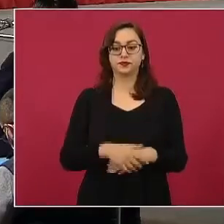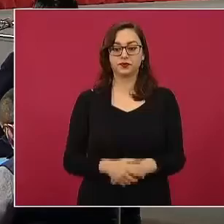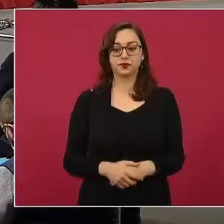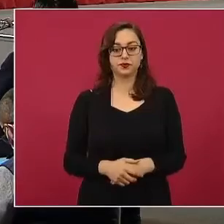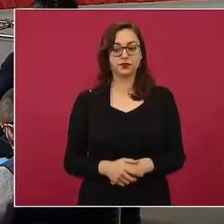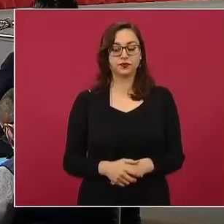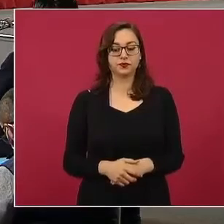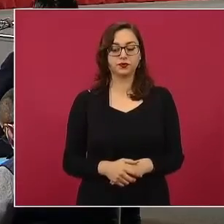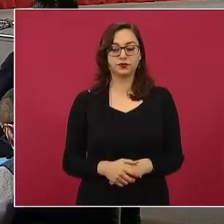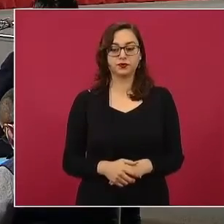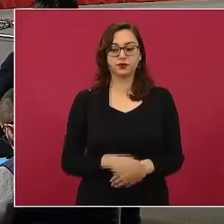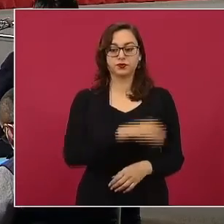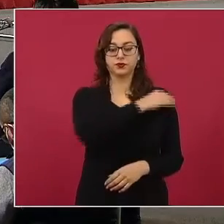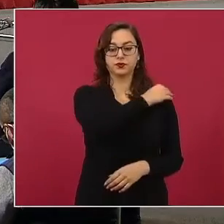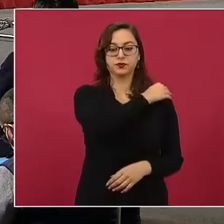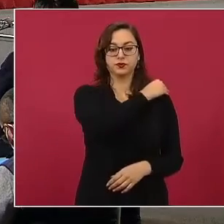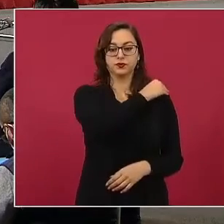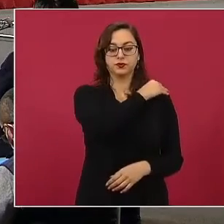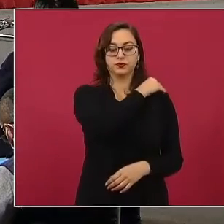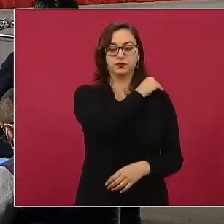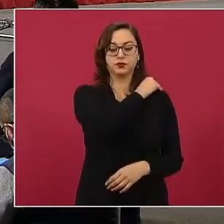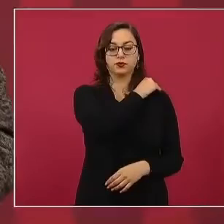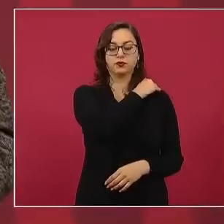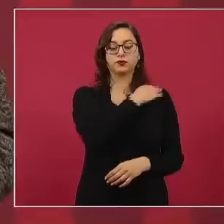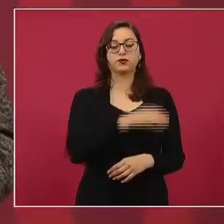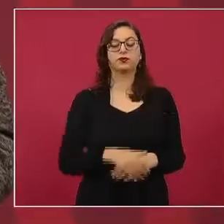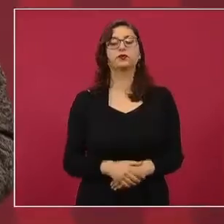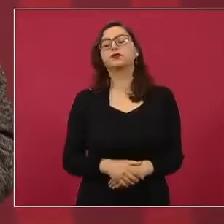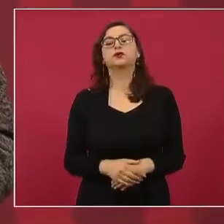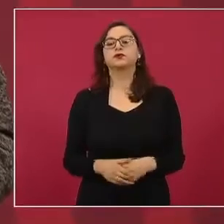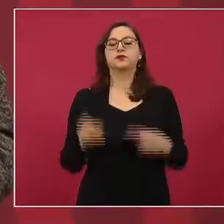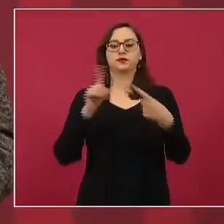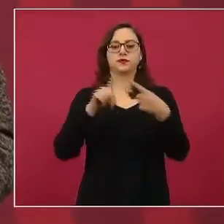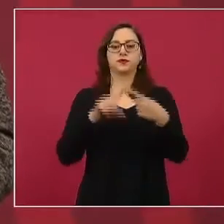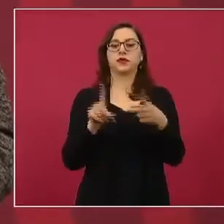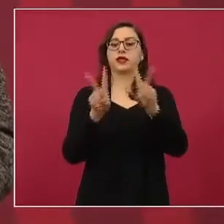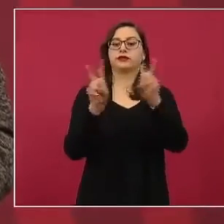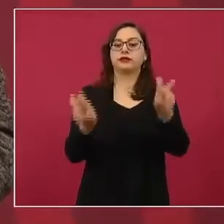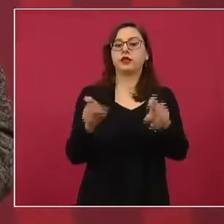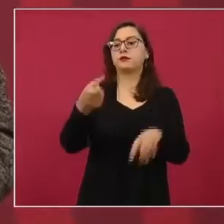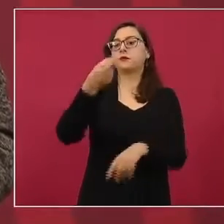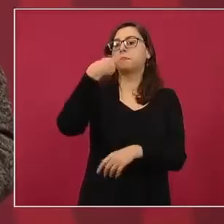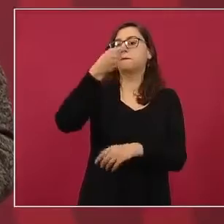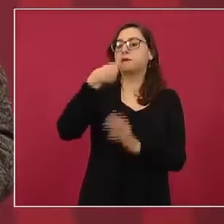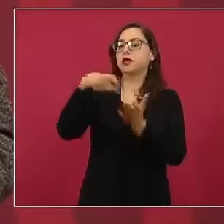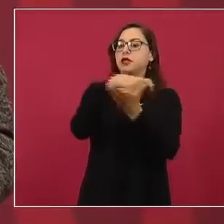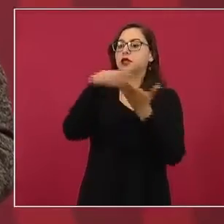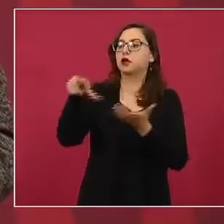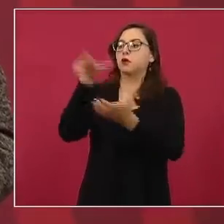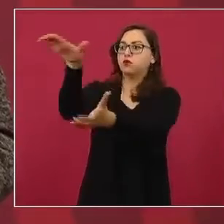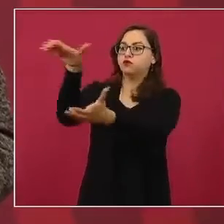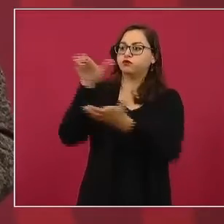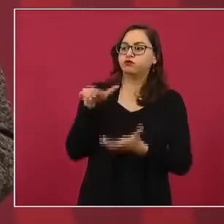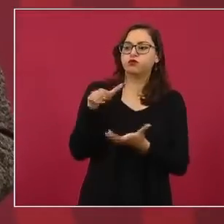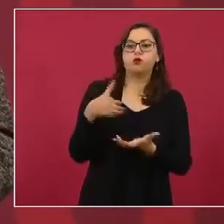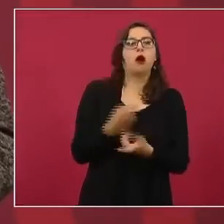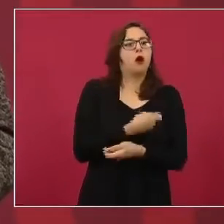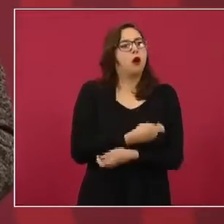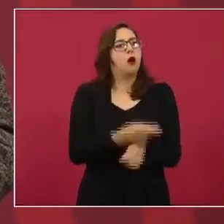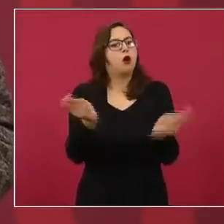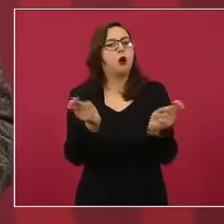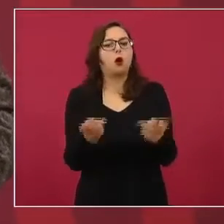punto continuamos informando sobre los medicamentos adquiridos por el sector salud para la población de nuestro país.